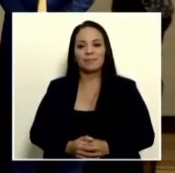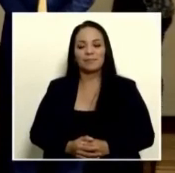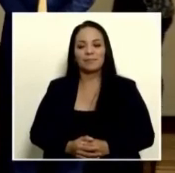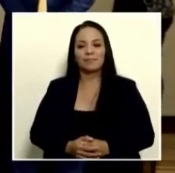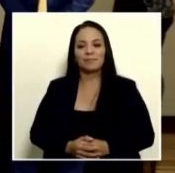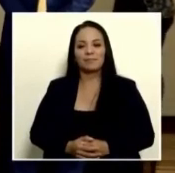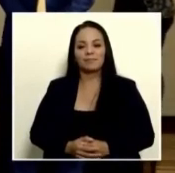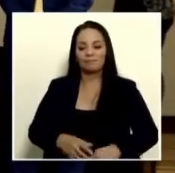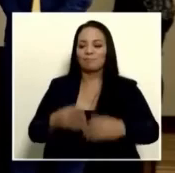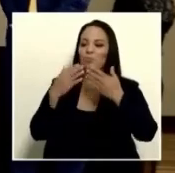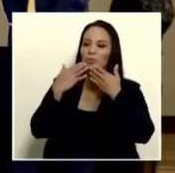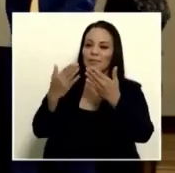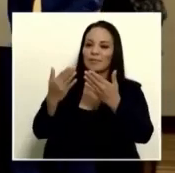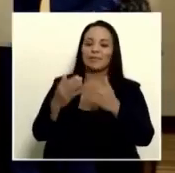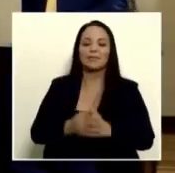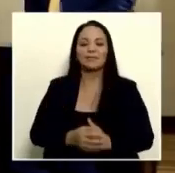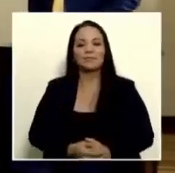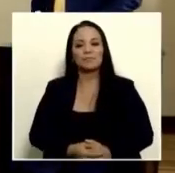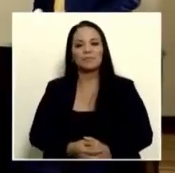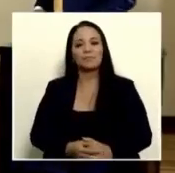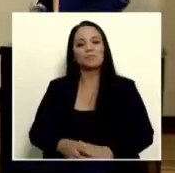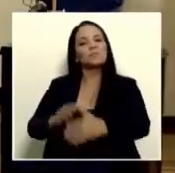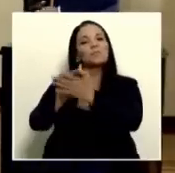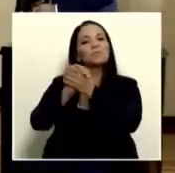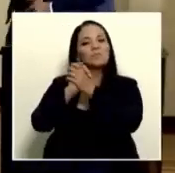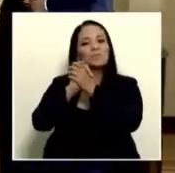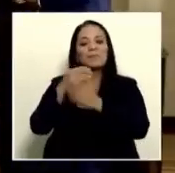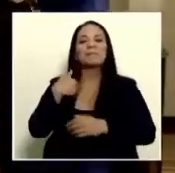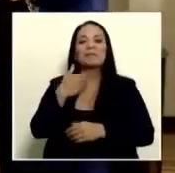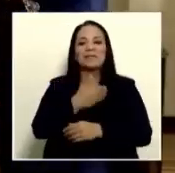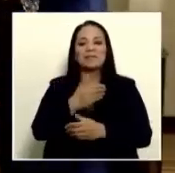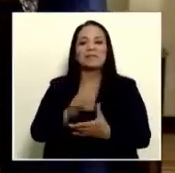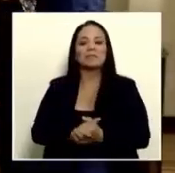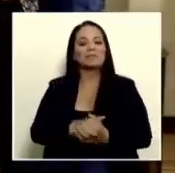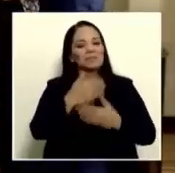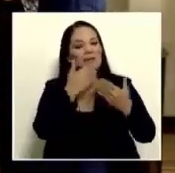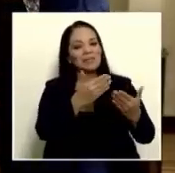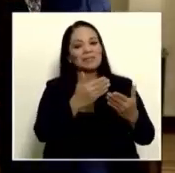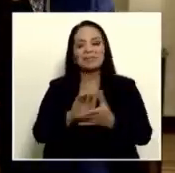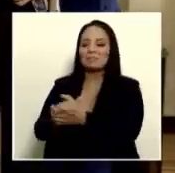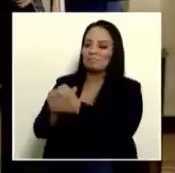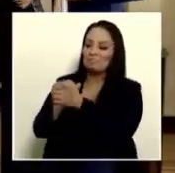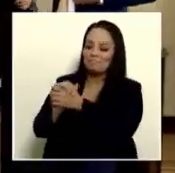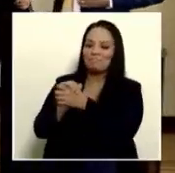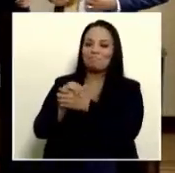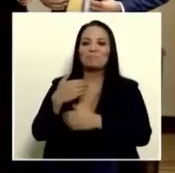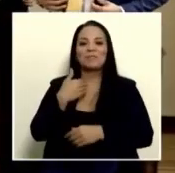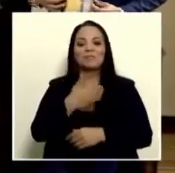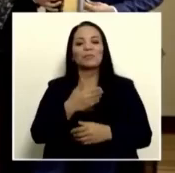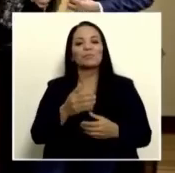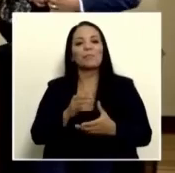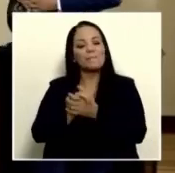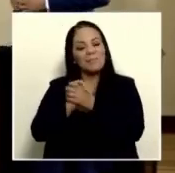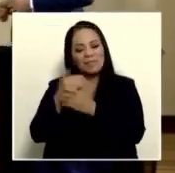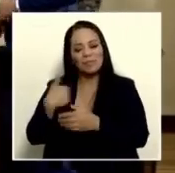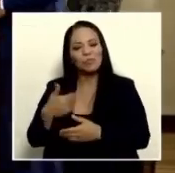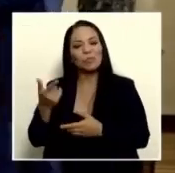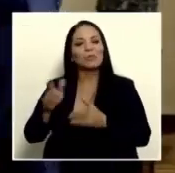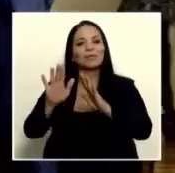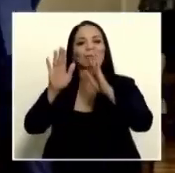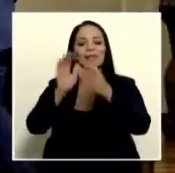Muchas gracias. Felicito, ministra. Muchas gracias, ministra. Ministro, excelente.